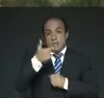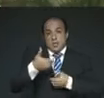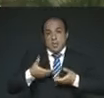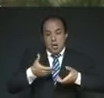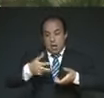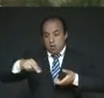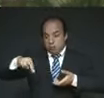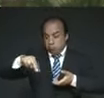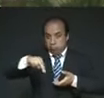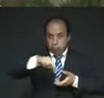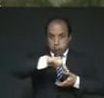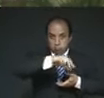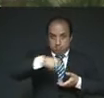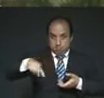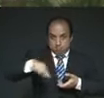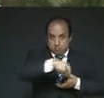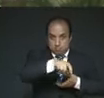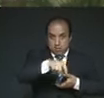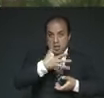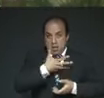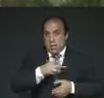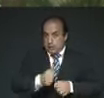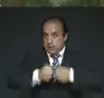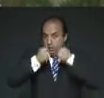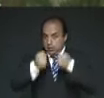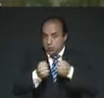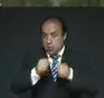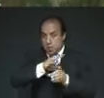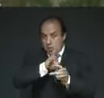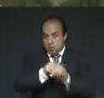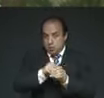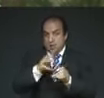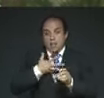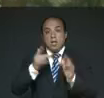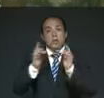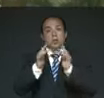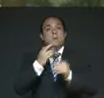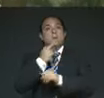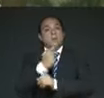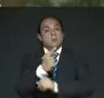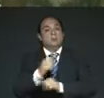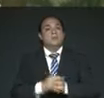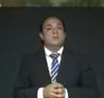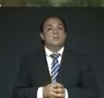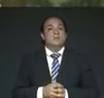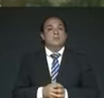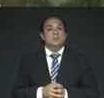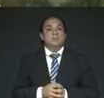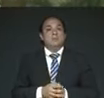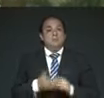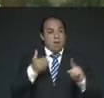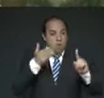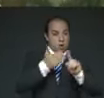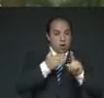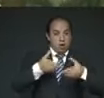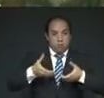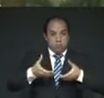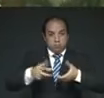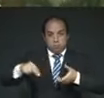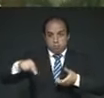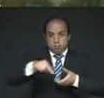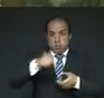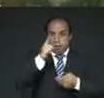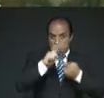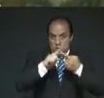absolutamente accesibles y seguros, que van a dar mejor conexión, para cruzar tanto a Metro,